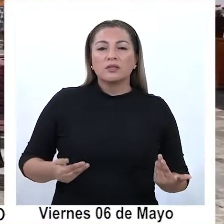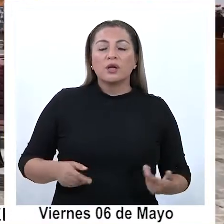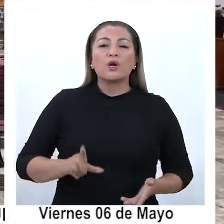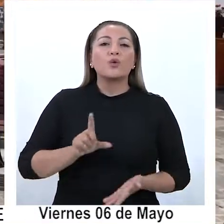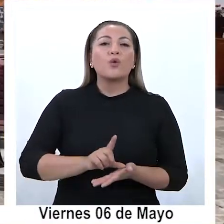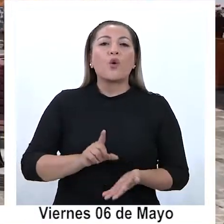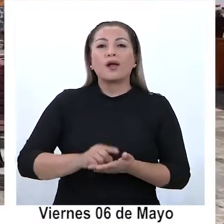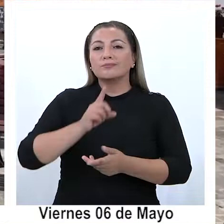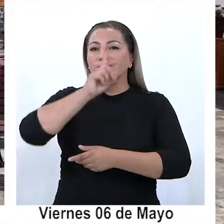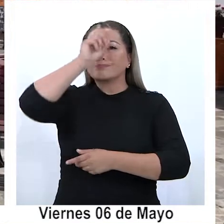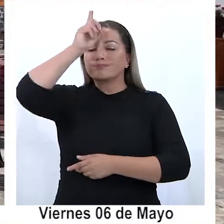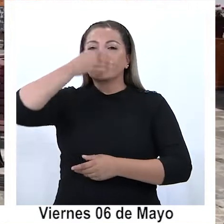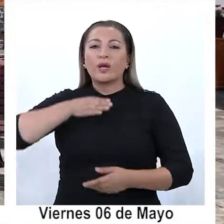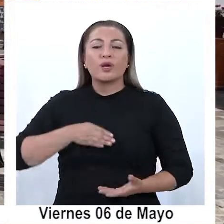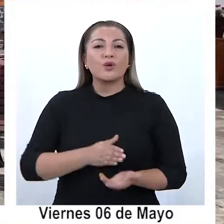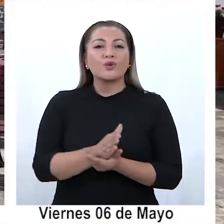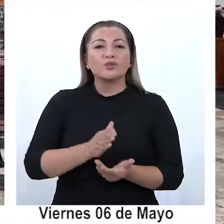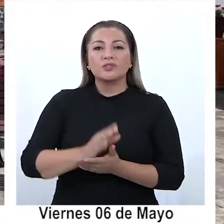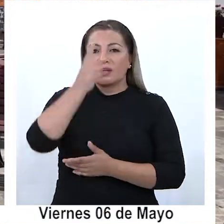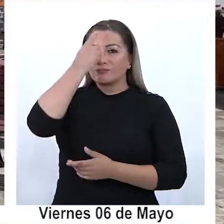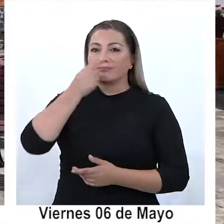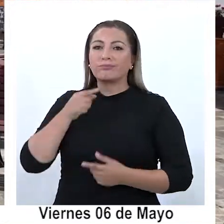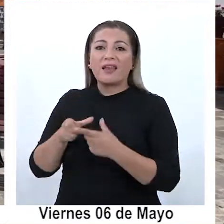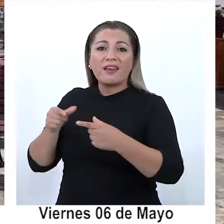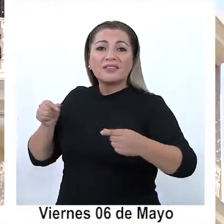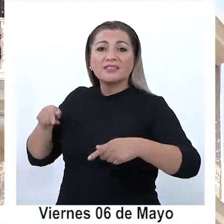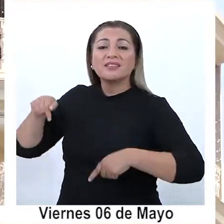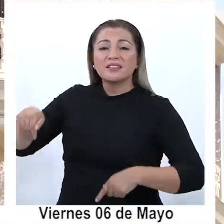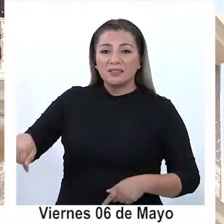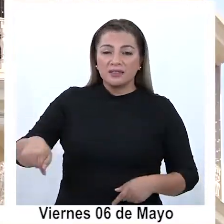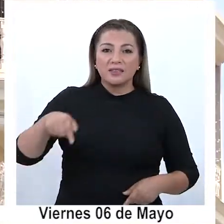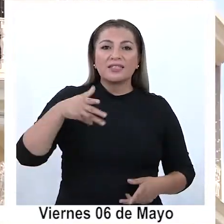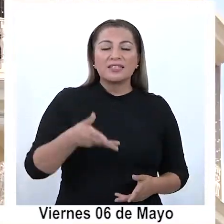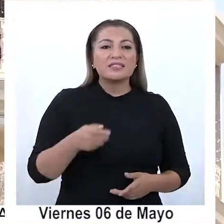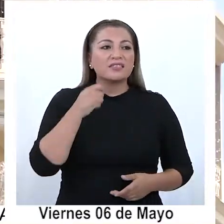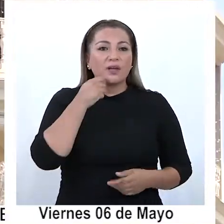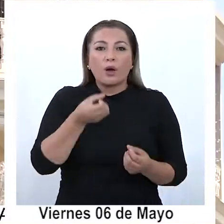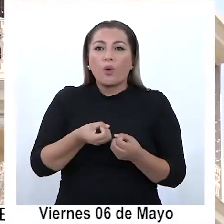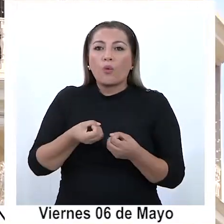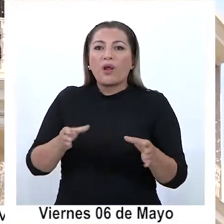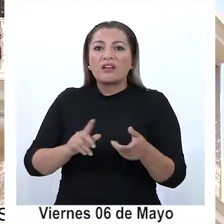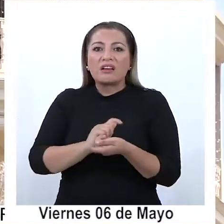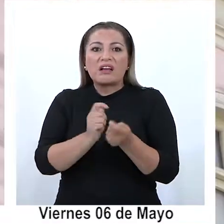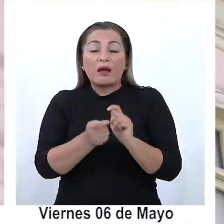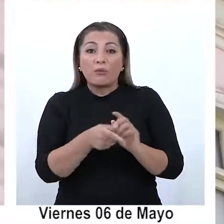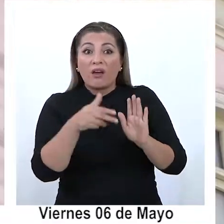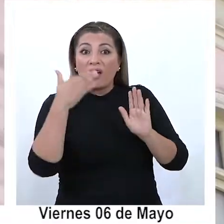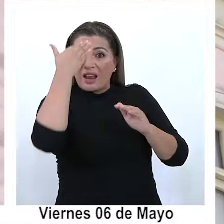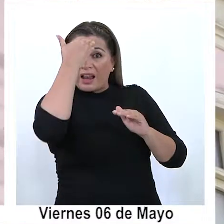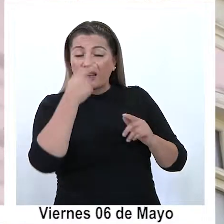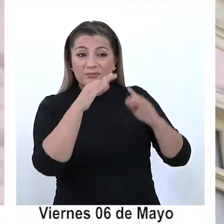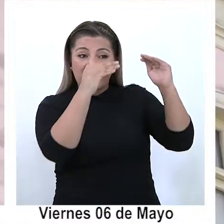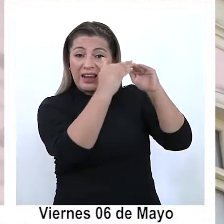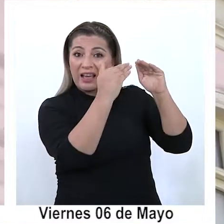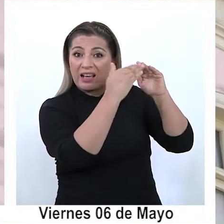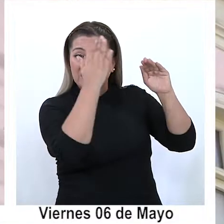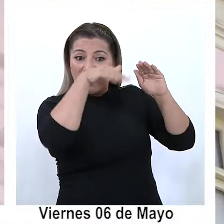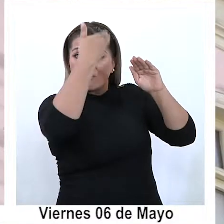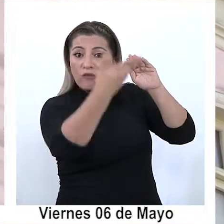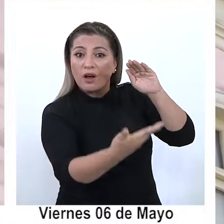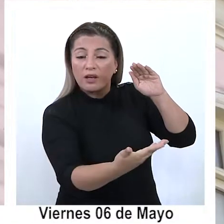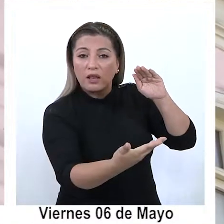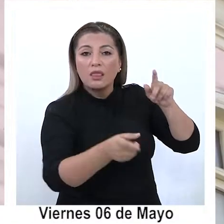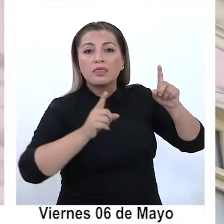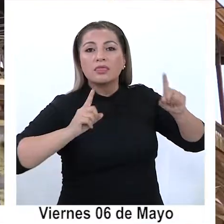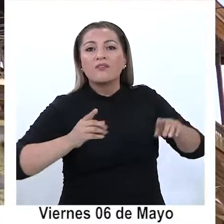típica por parte del Consejo de Monumentos Nacionales, por lo que cualquier cambio, sobre todo en la fachada,